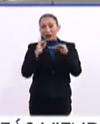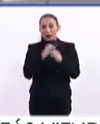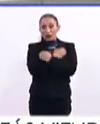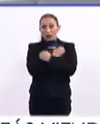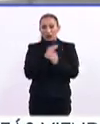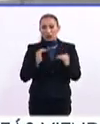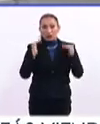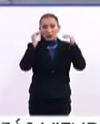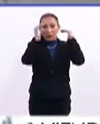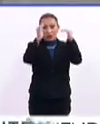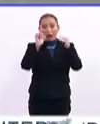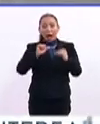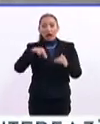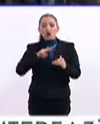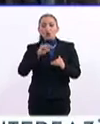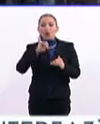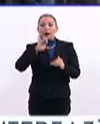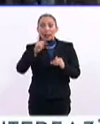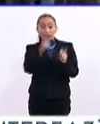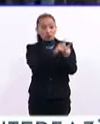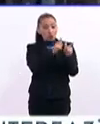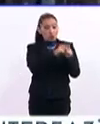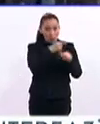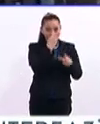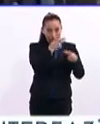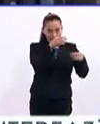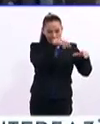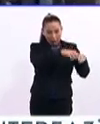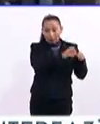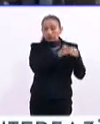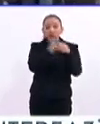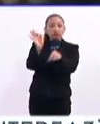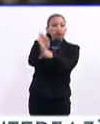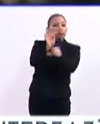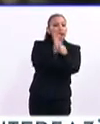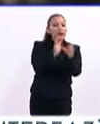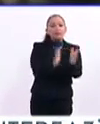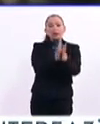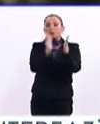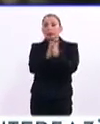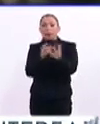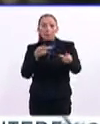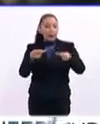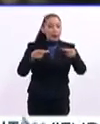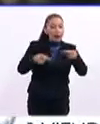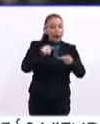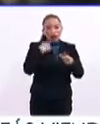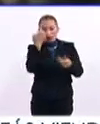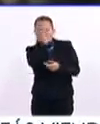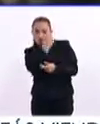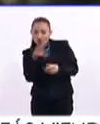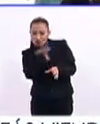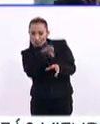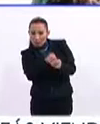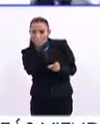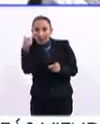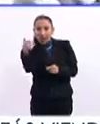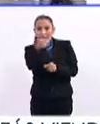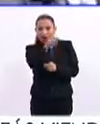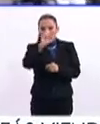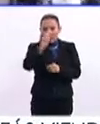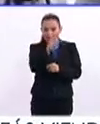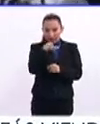de Educación Superior integrará un equipo técnico que acompañará y participará en la elaboración de un diagnóstico integral de estas